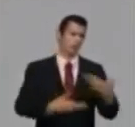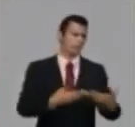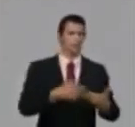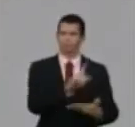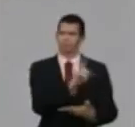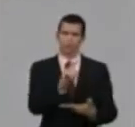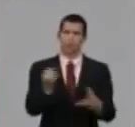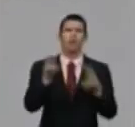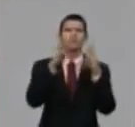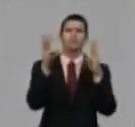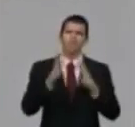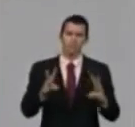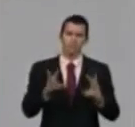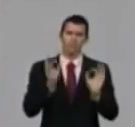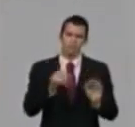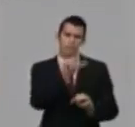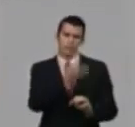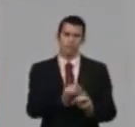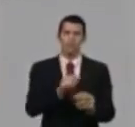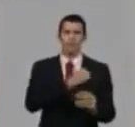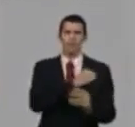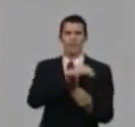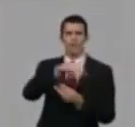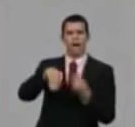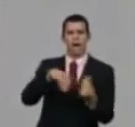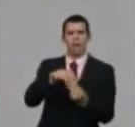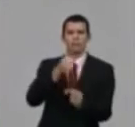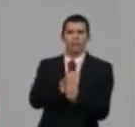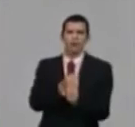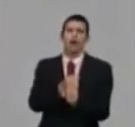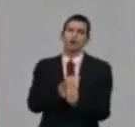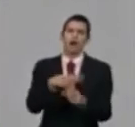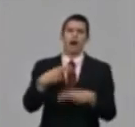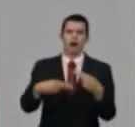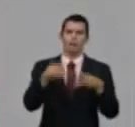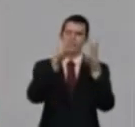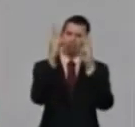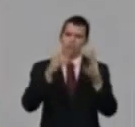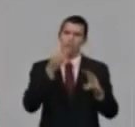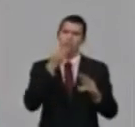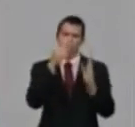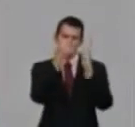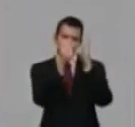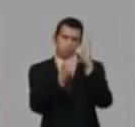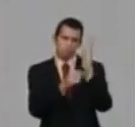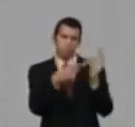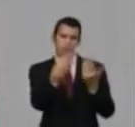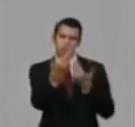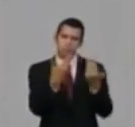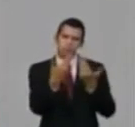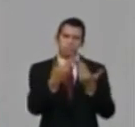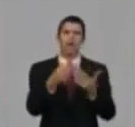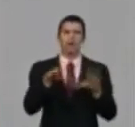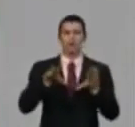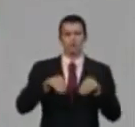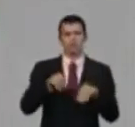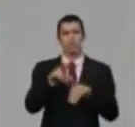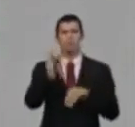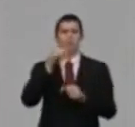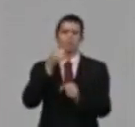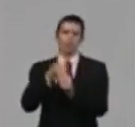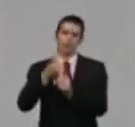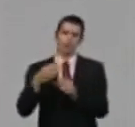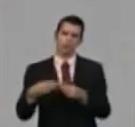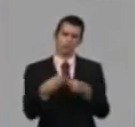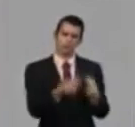electrónico inclusive, y también se le dan aquellas actividades que de oficio se han suspendido, esas también se